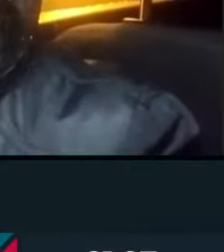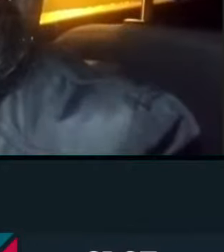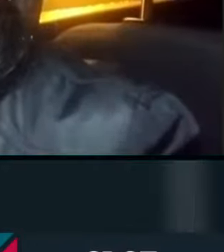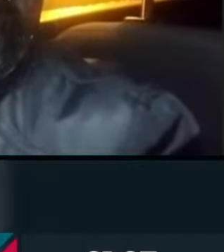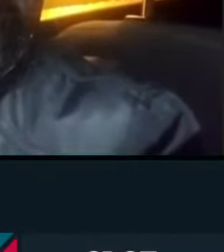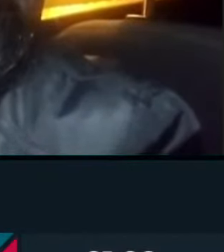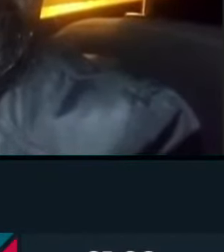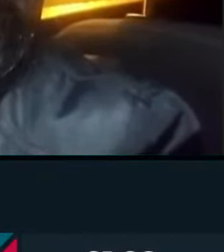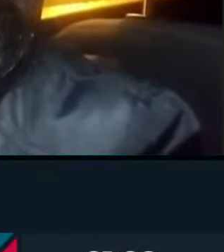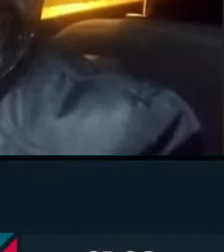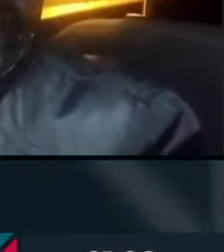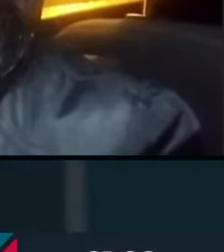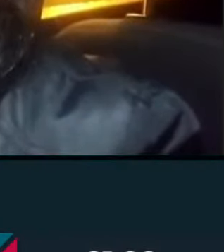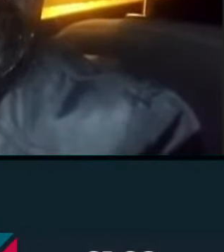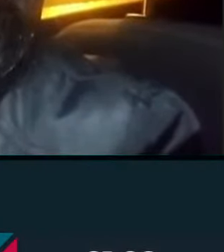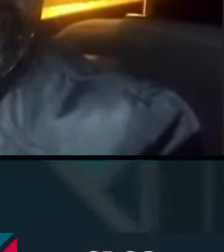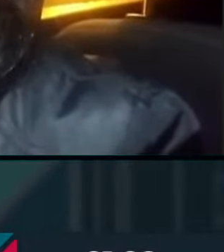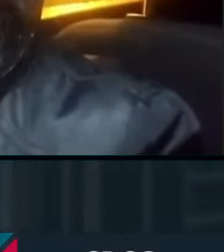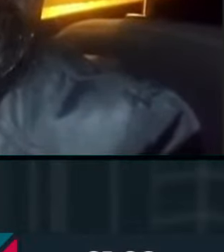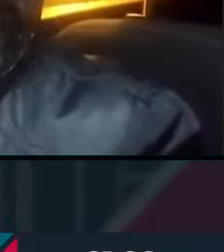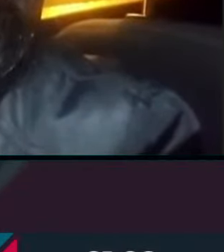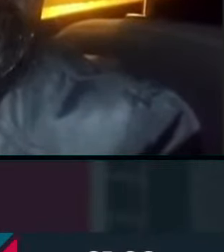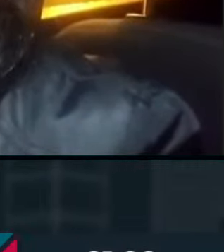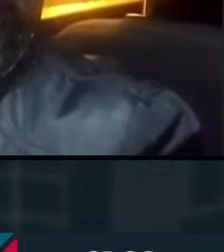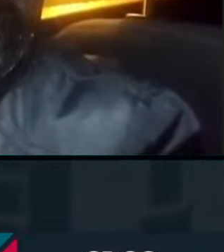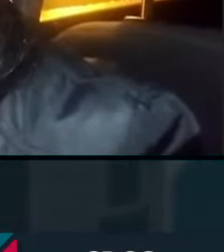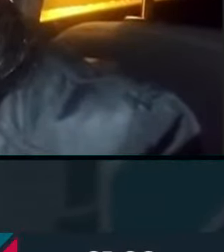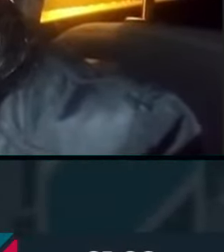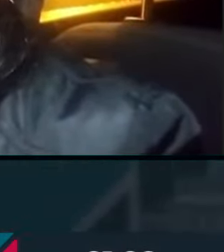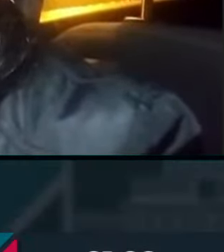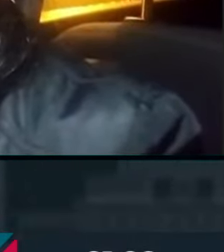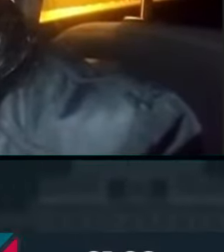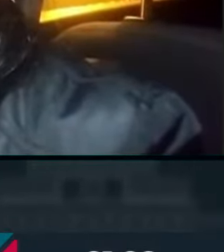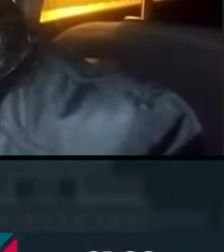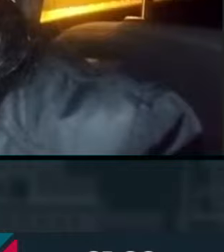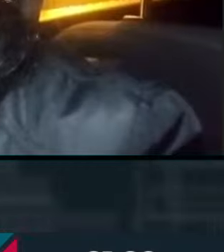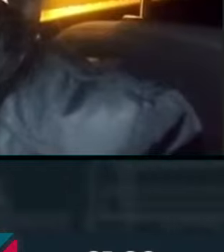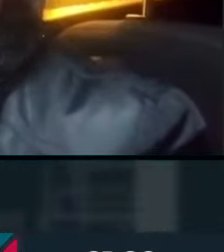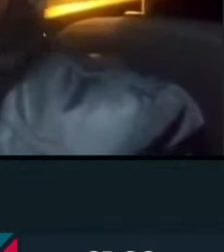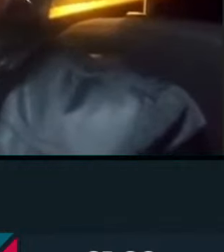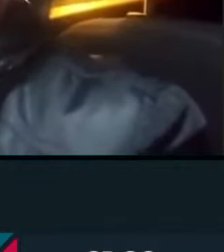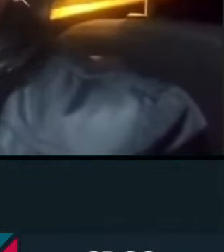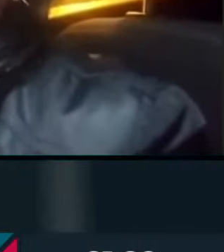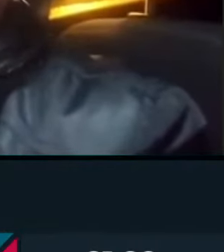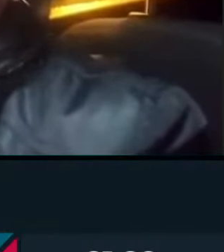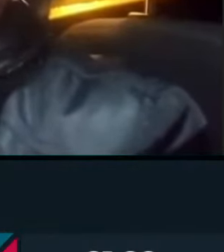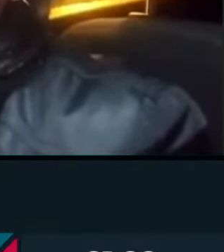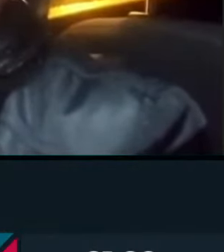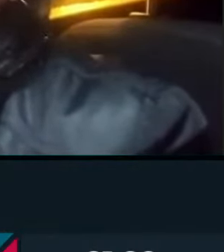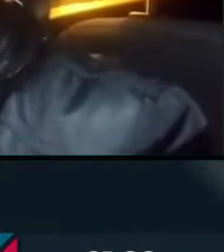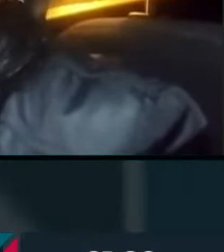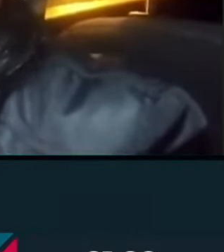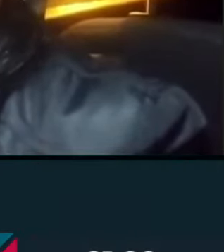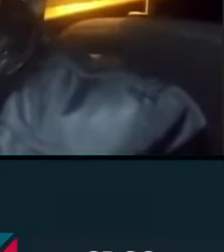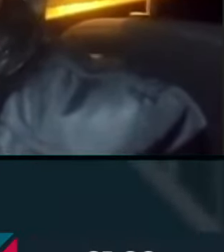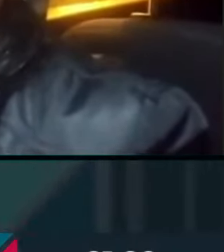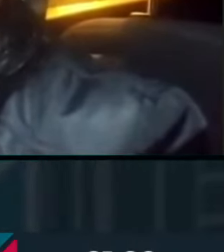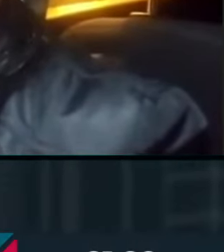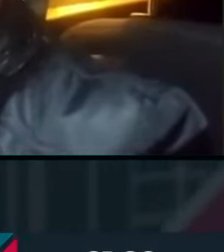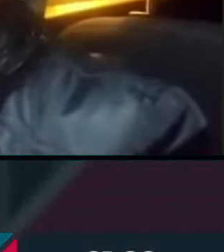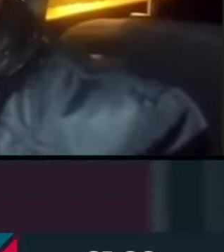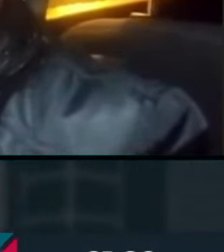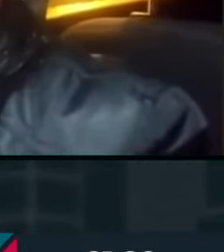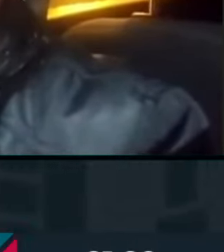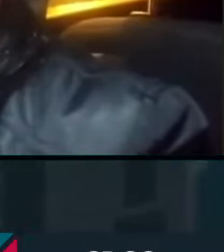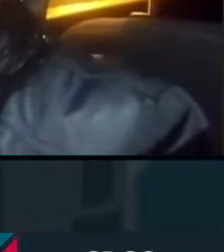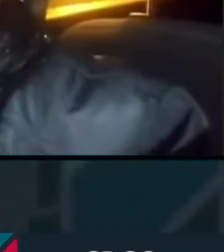evidentemente lo hace más pesado. Kenia, ¿algo más que quieras agregar? Pues nada, nada más decirles que a través de mi lucha yo también